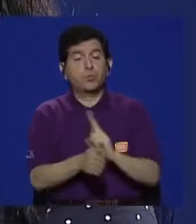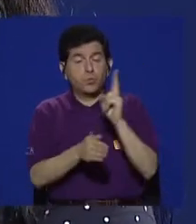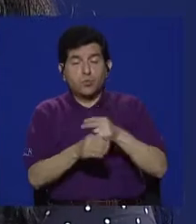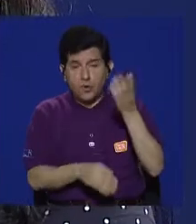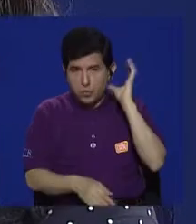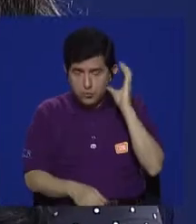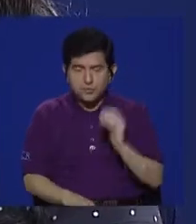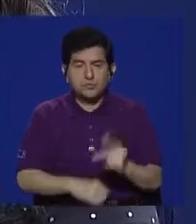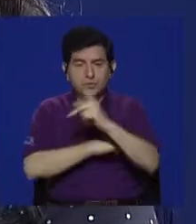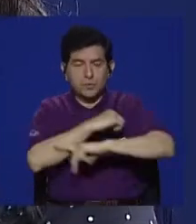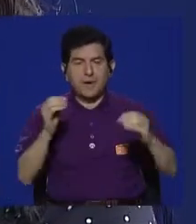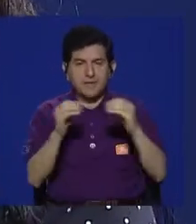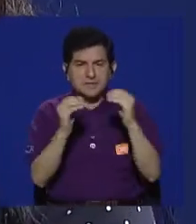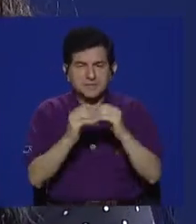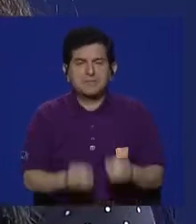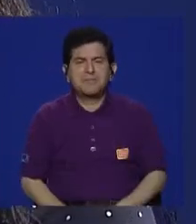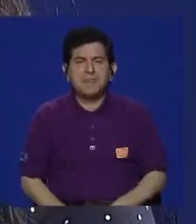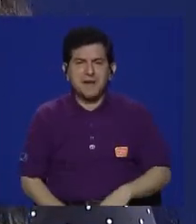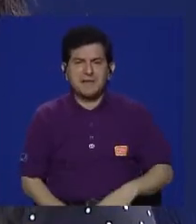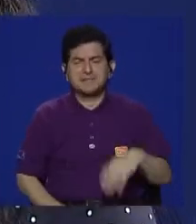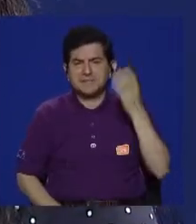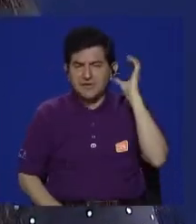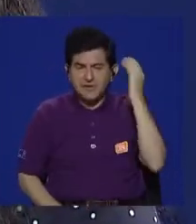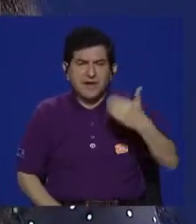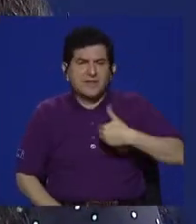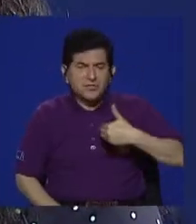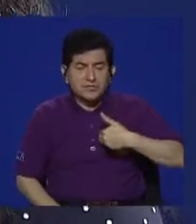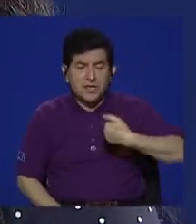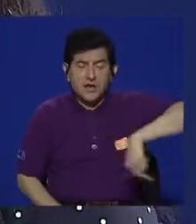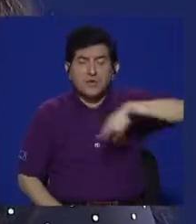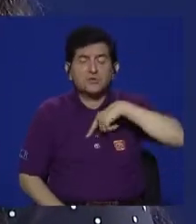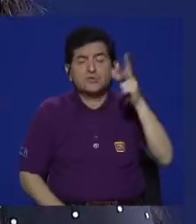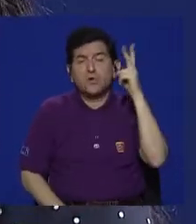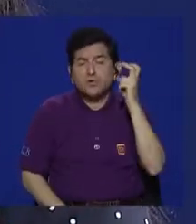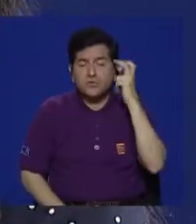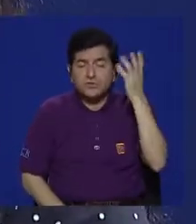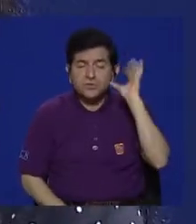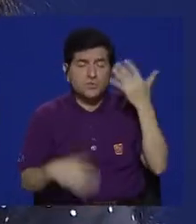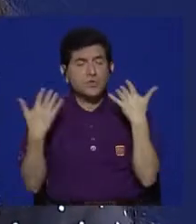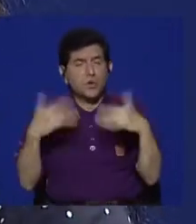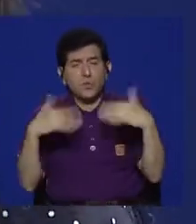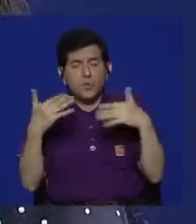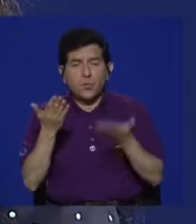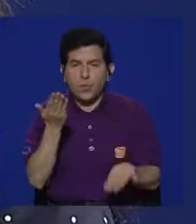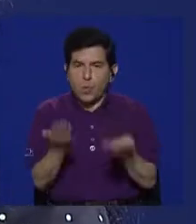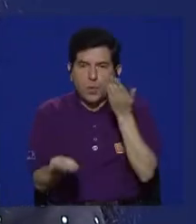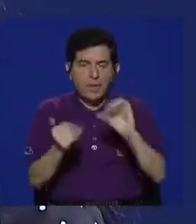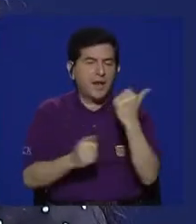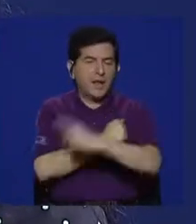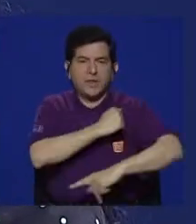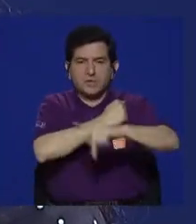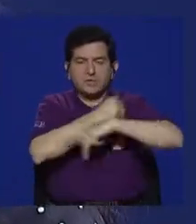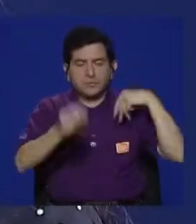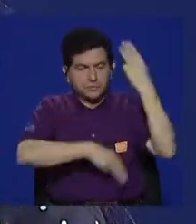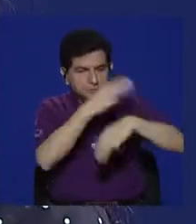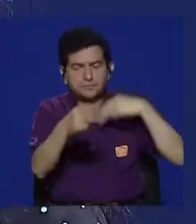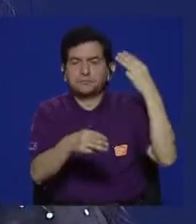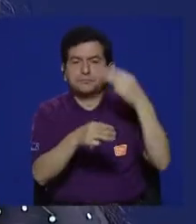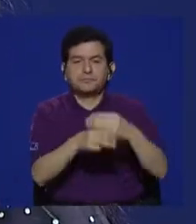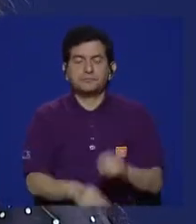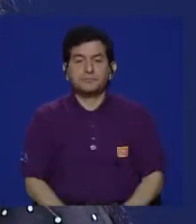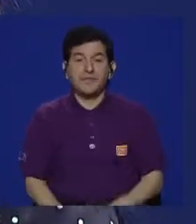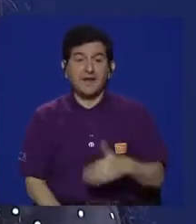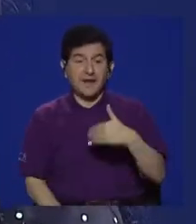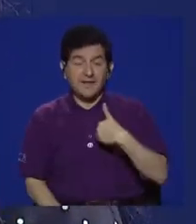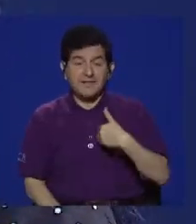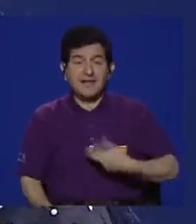radiofónico, es decir, es uno de los países del mundo que más emisoras de radio tiene. Nosotros oímos radio como locos comparado con otros países